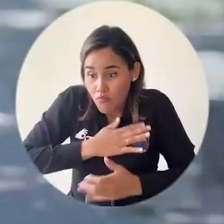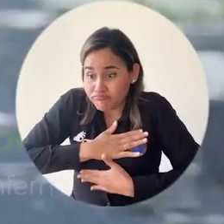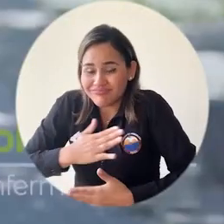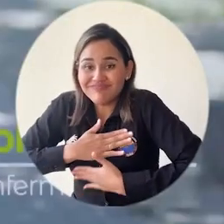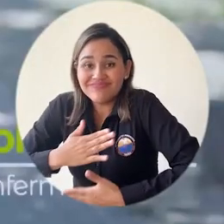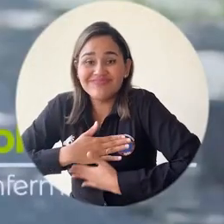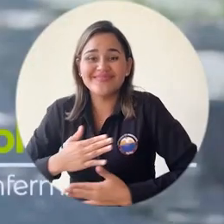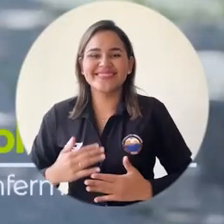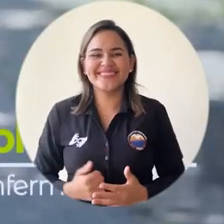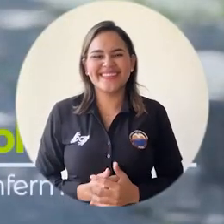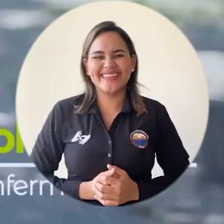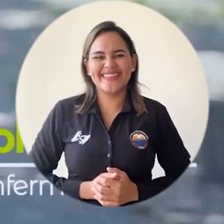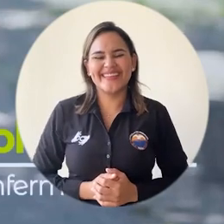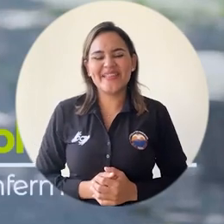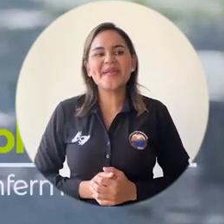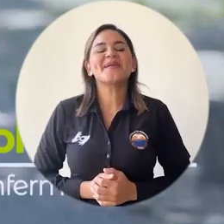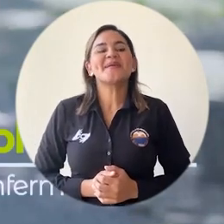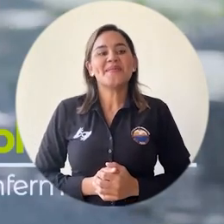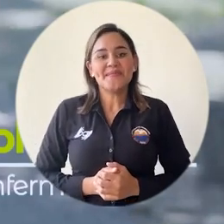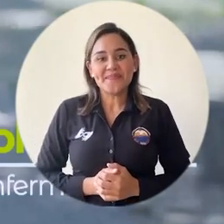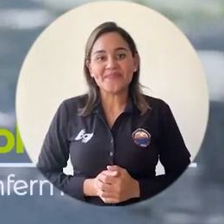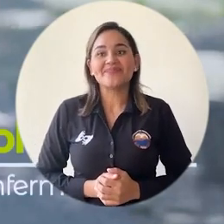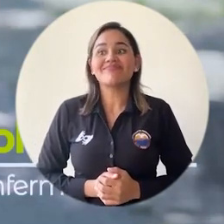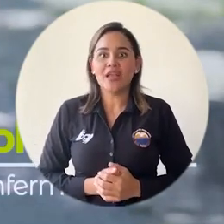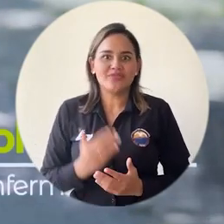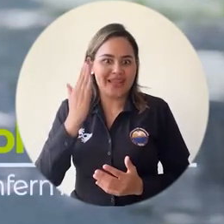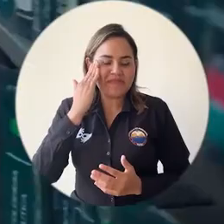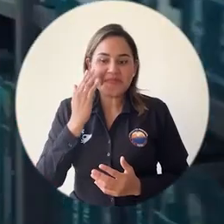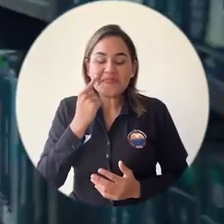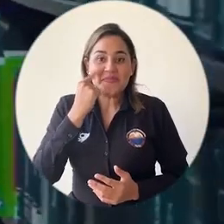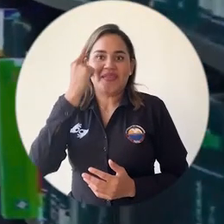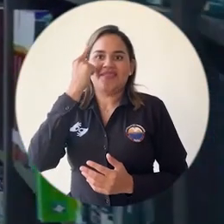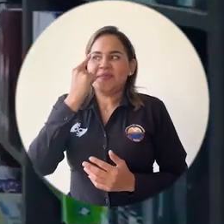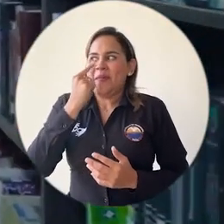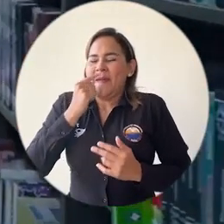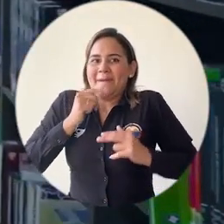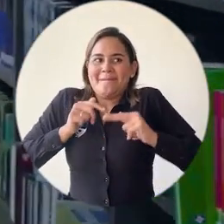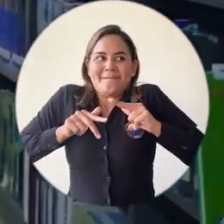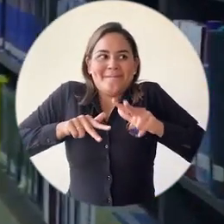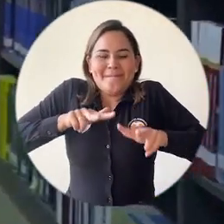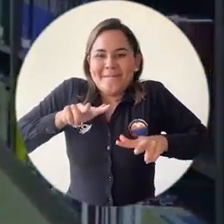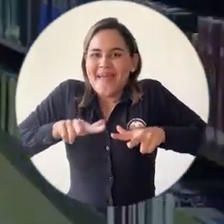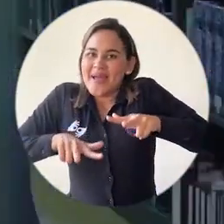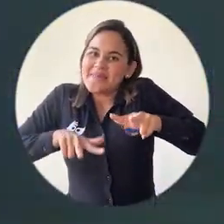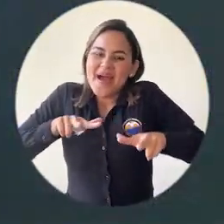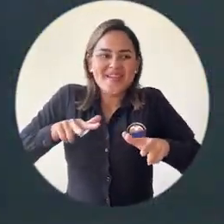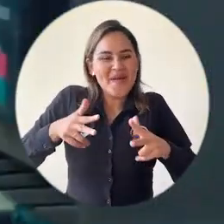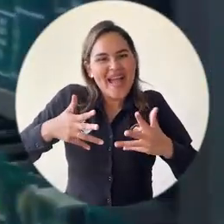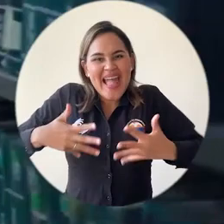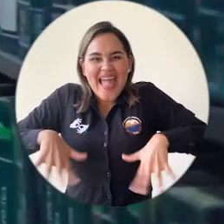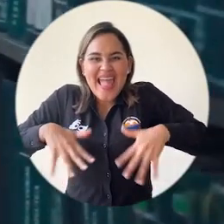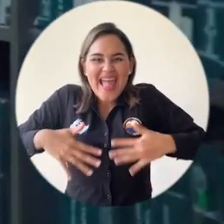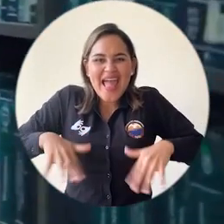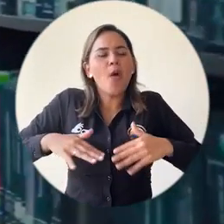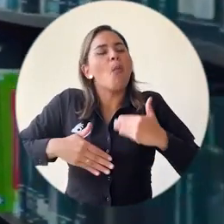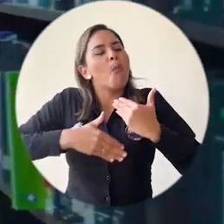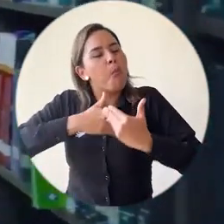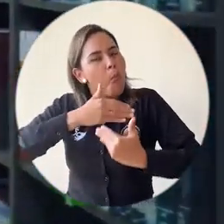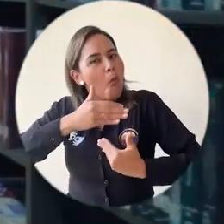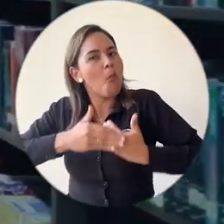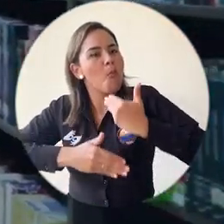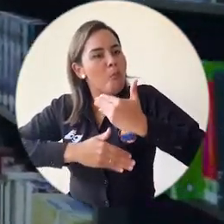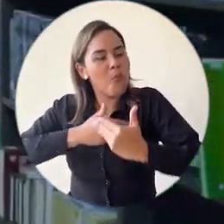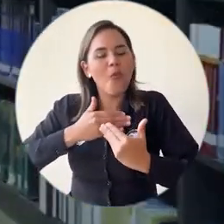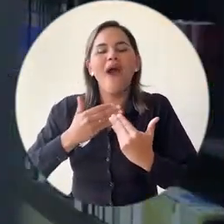Cuando uno ingresa, digamos que uno viene con los nervios, con un poco de inseguridad, pero eso es paso a paso, uno va entrando en confianza,